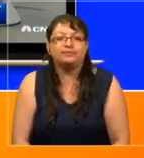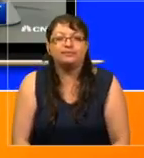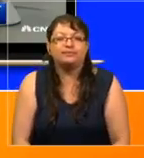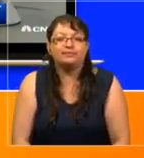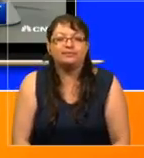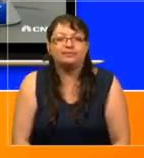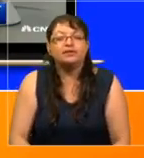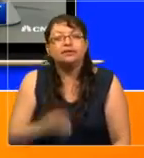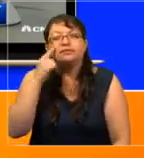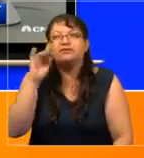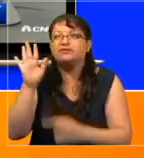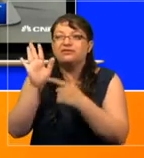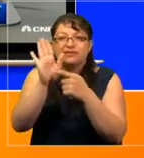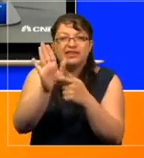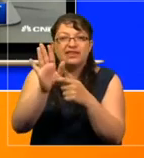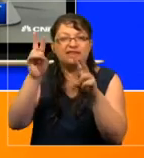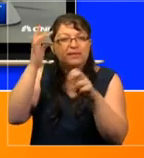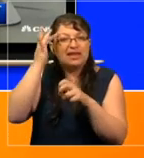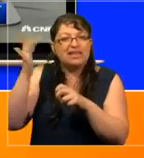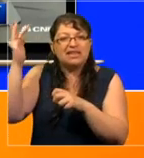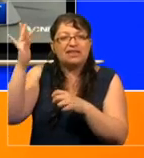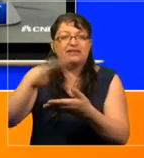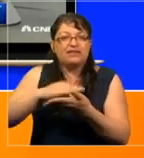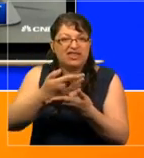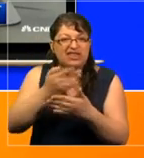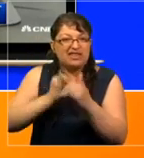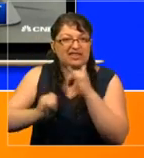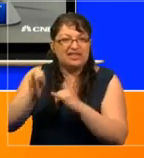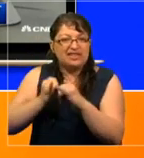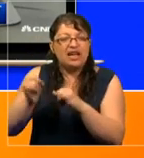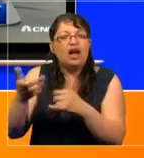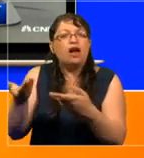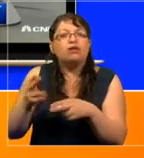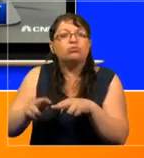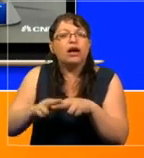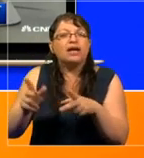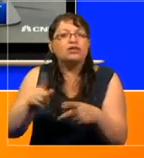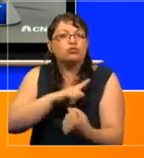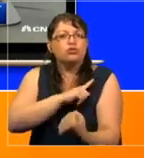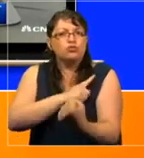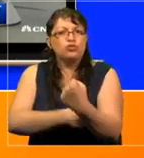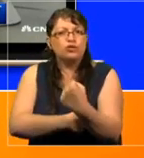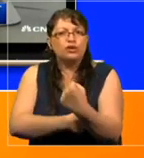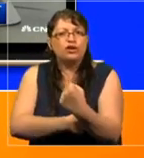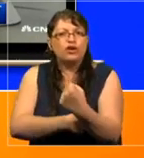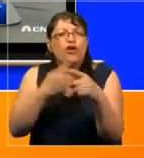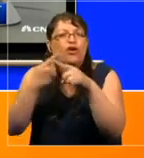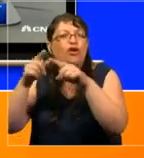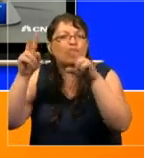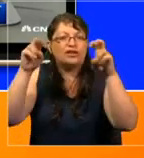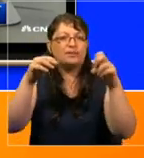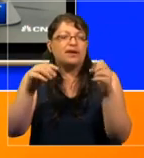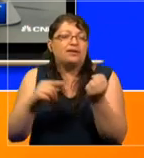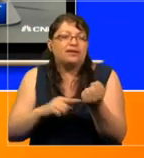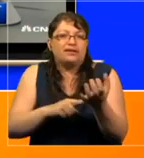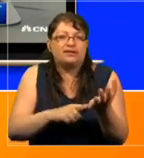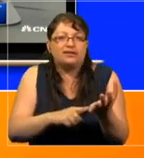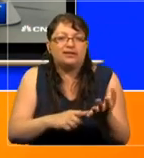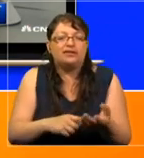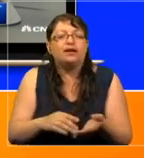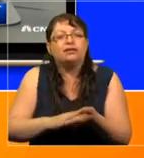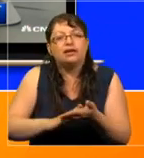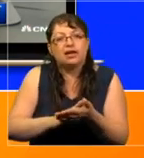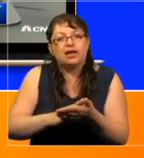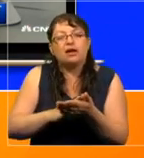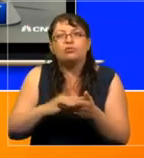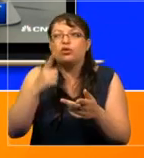Aquí ven ustedes la inteligencia artificial, artificial también cómo empodera otras áreas de tecnología, como la